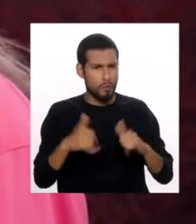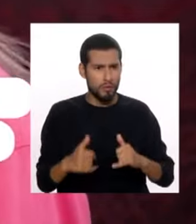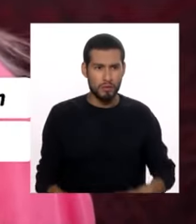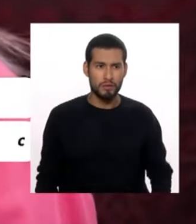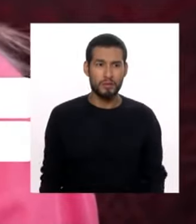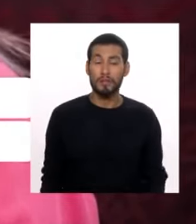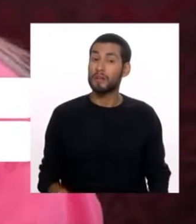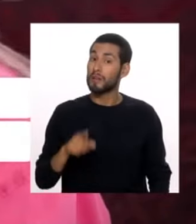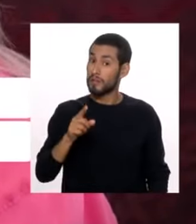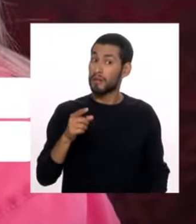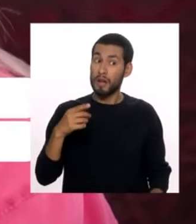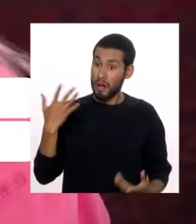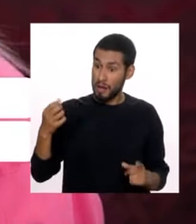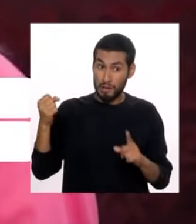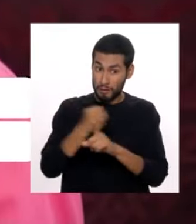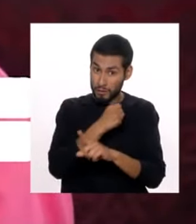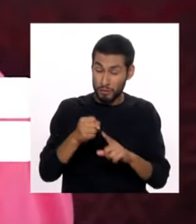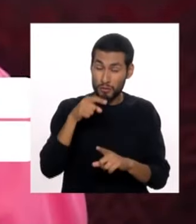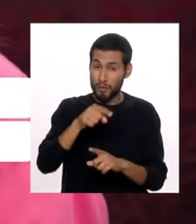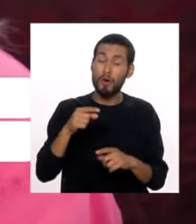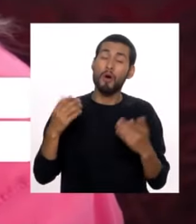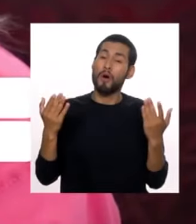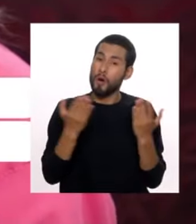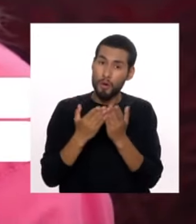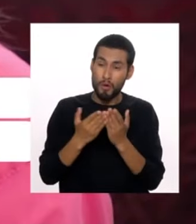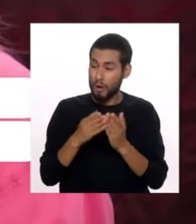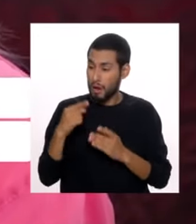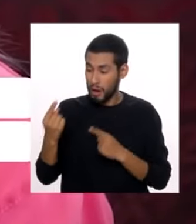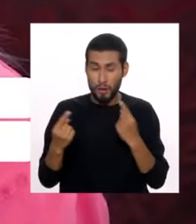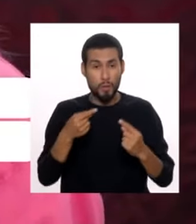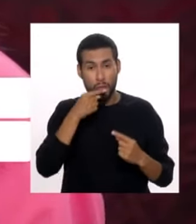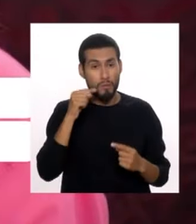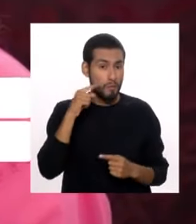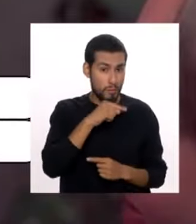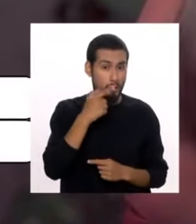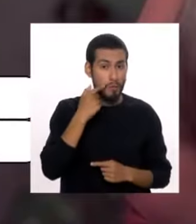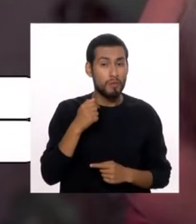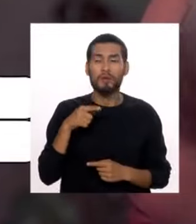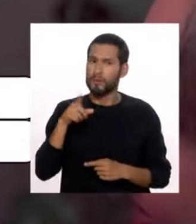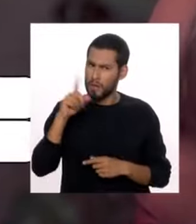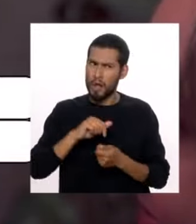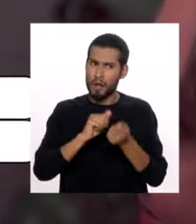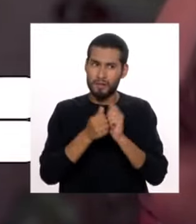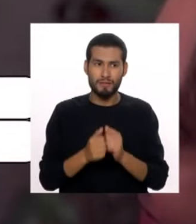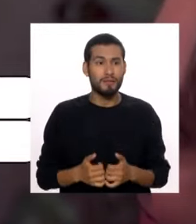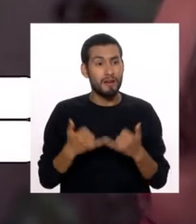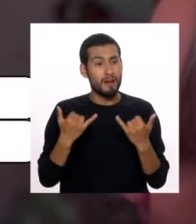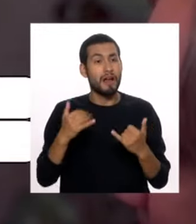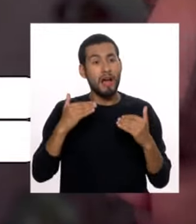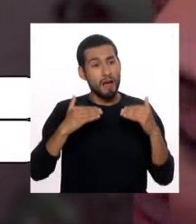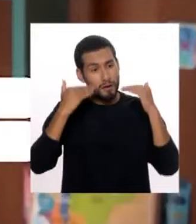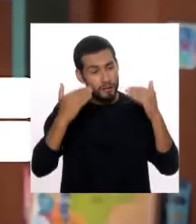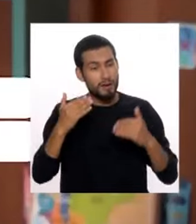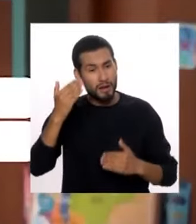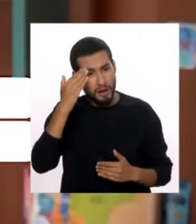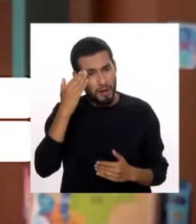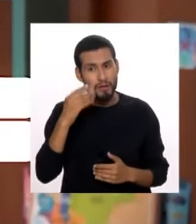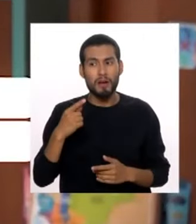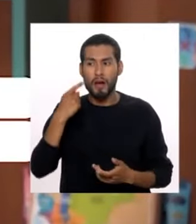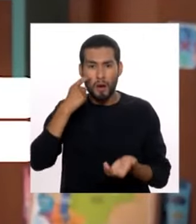Si en algún momento has agredido a un compañero o compañera, tú puedes cambiar. Y es hora que los adultos sepamos